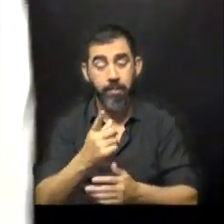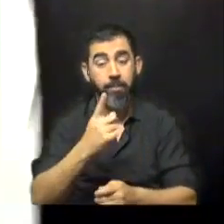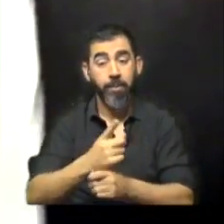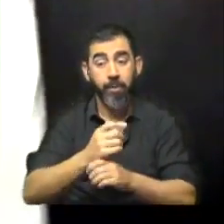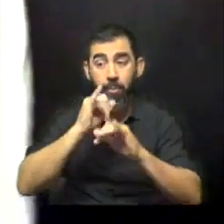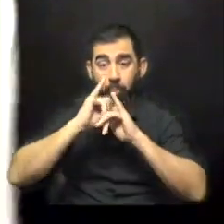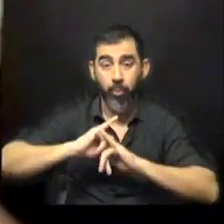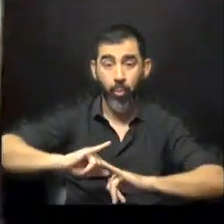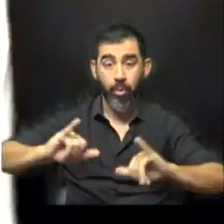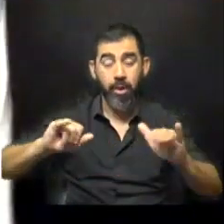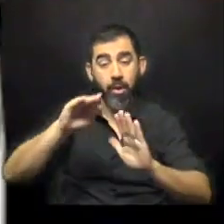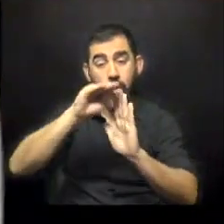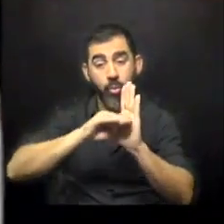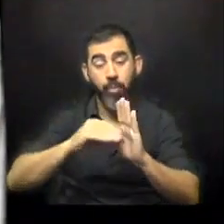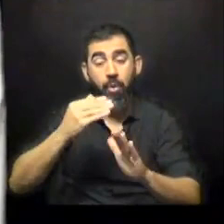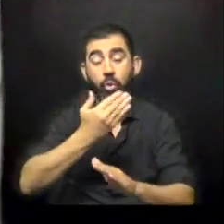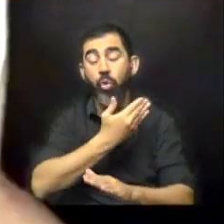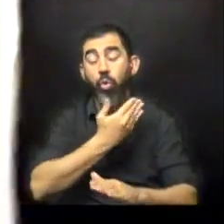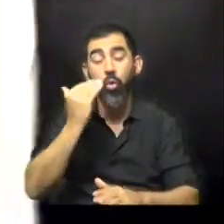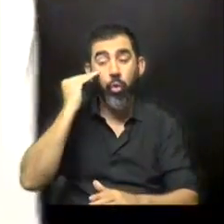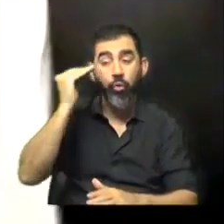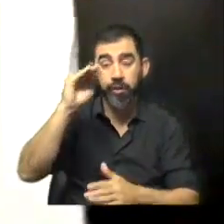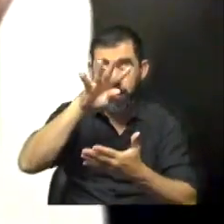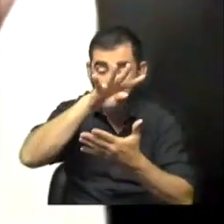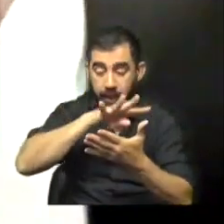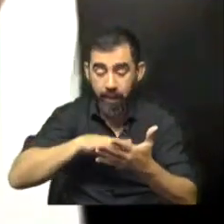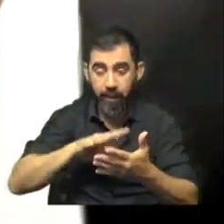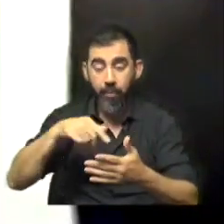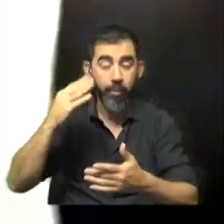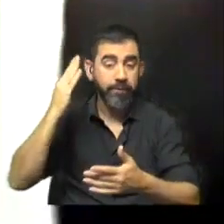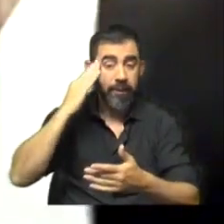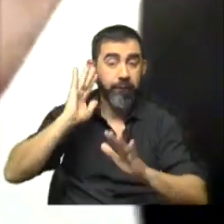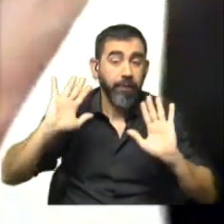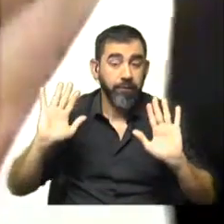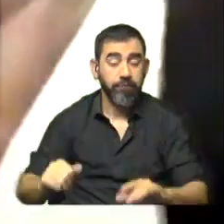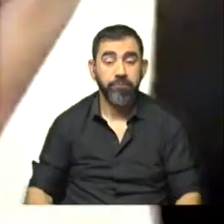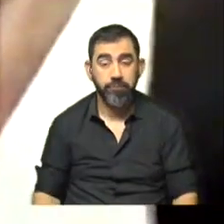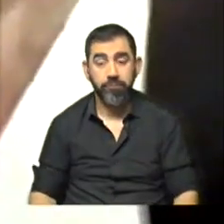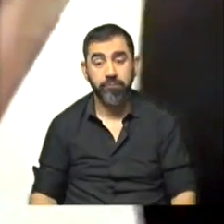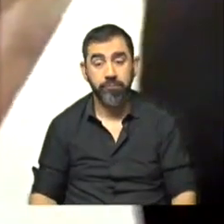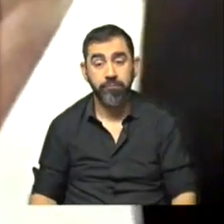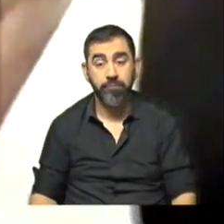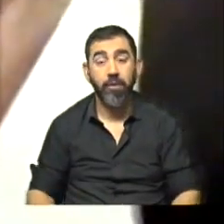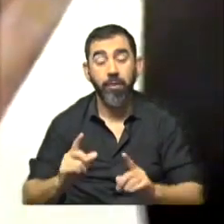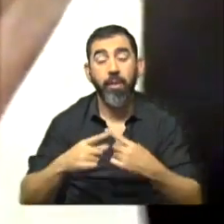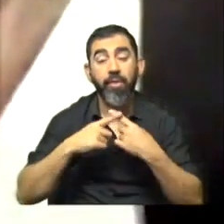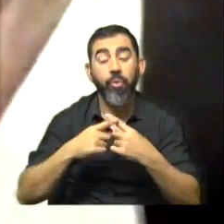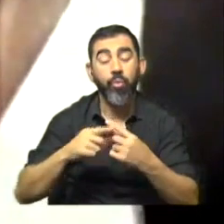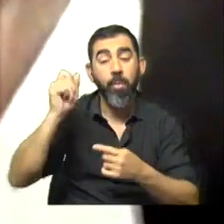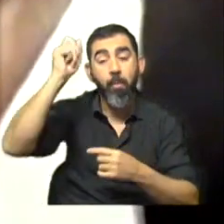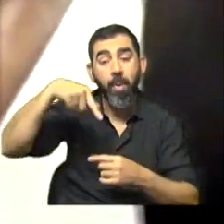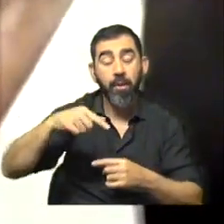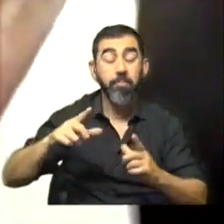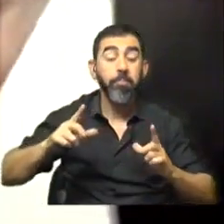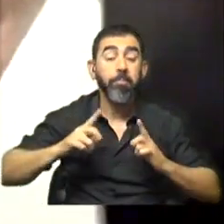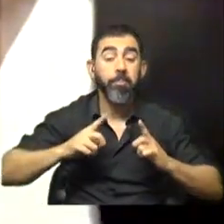publicarlos, y los docentes poder leerlos para poder llegar a una conclusión, ¿no? Y más la discusión del plan. Esperemos